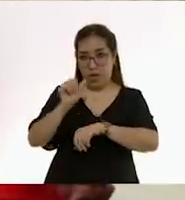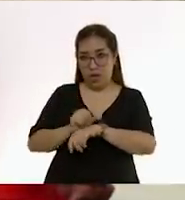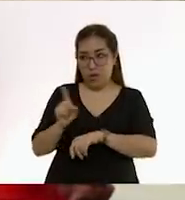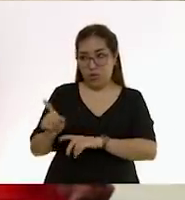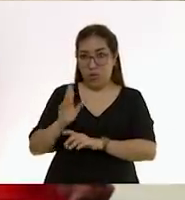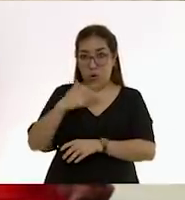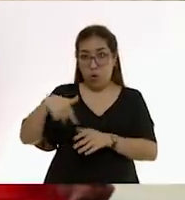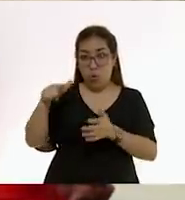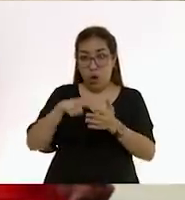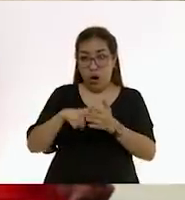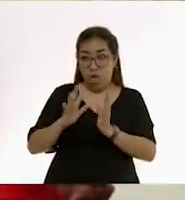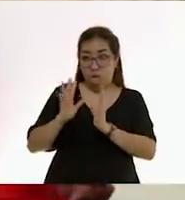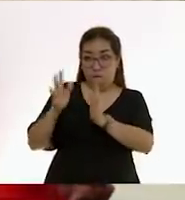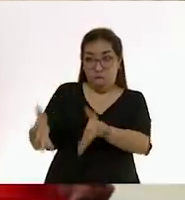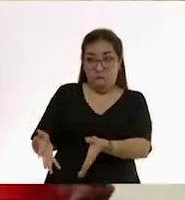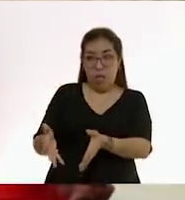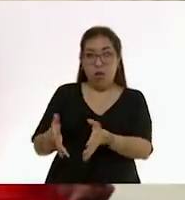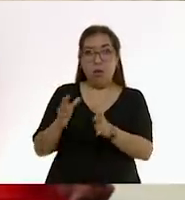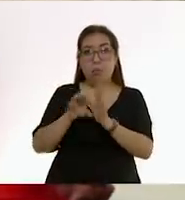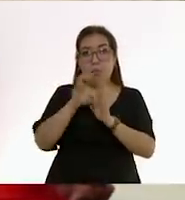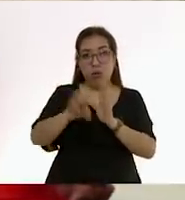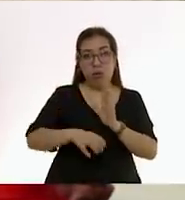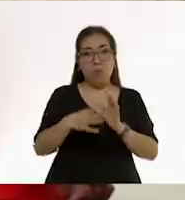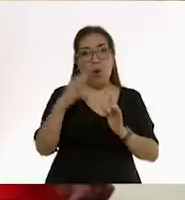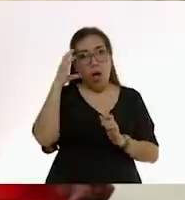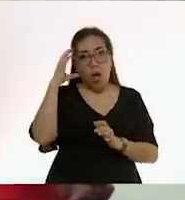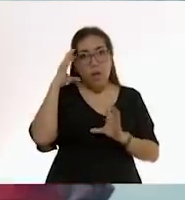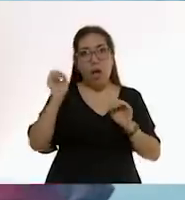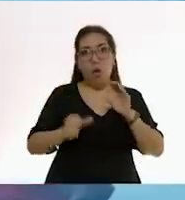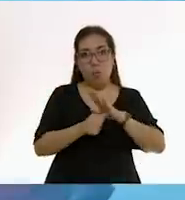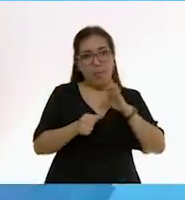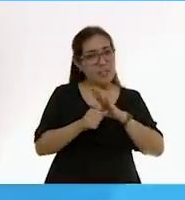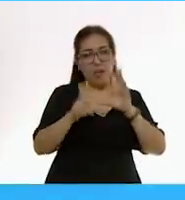espacios que podrían ser peligrosos, como la cama o como una mesa.